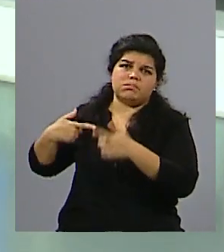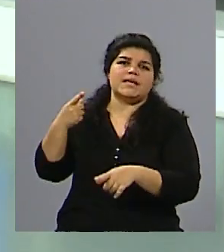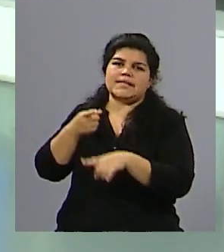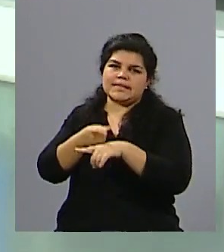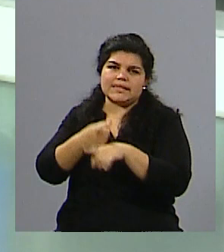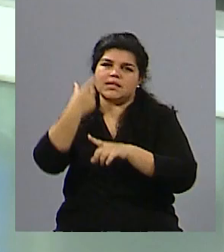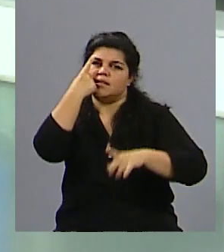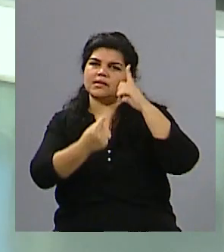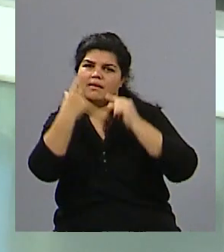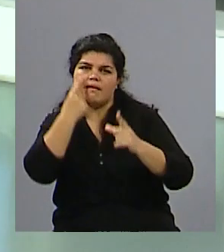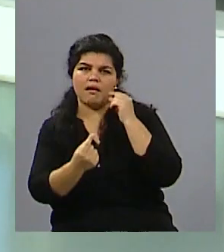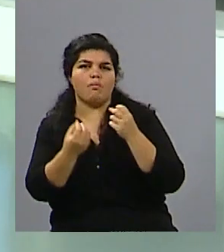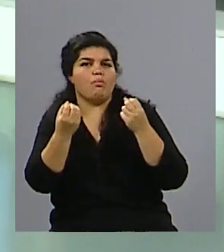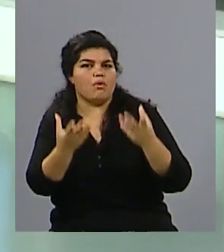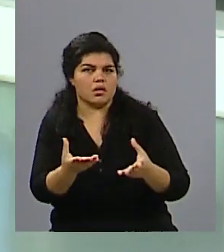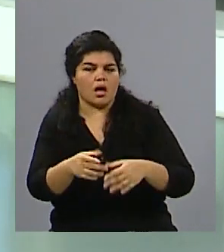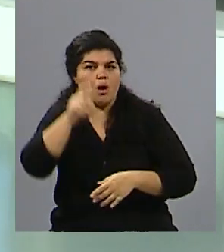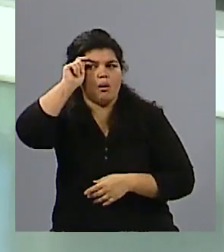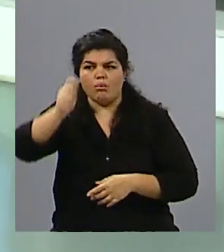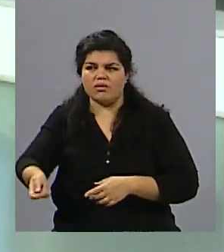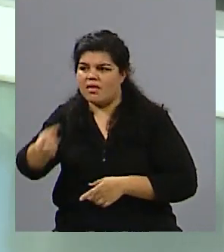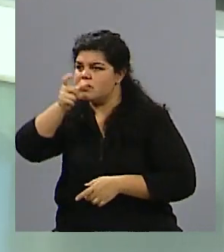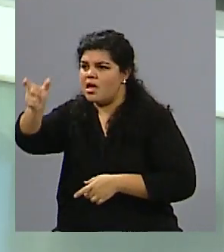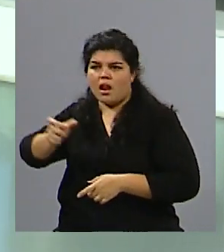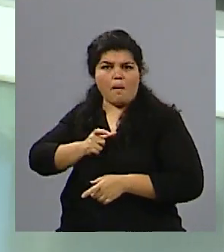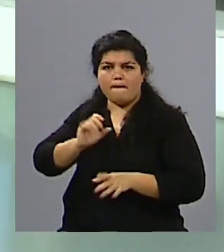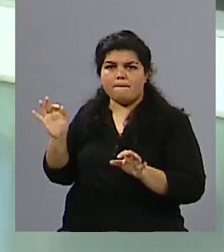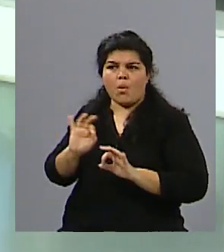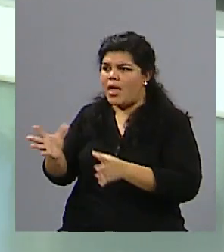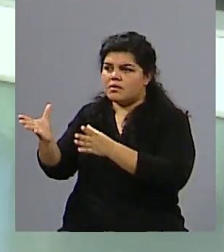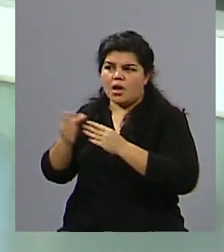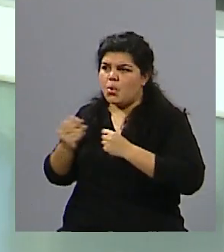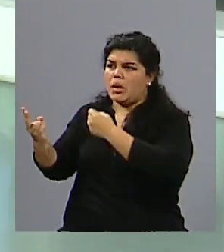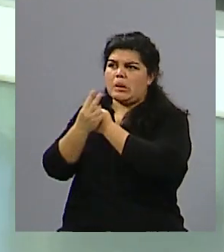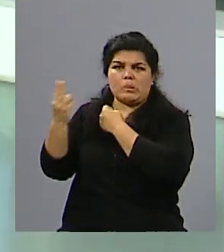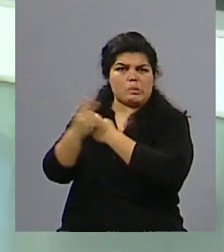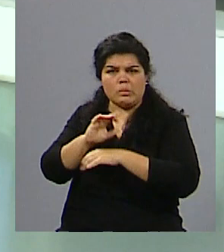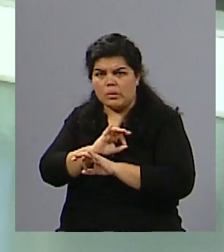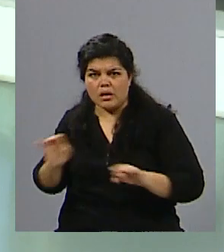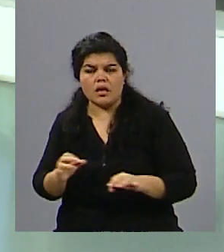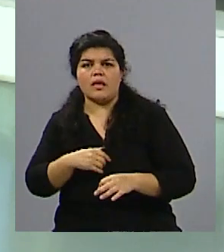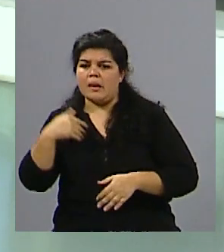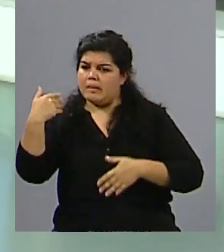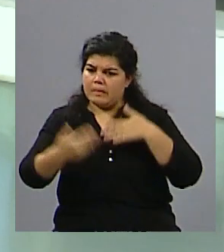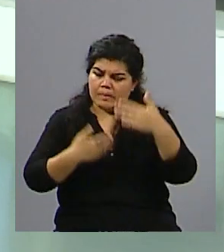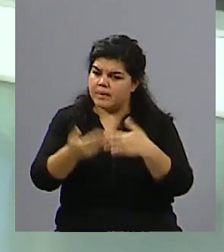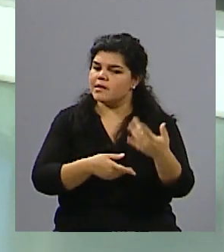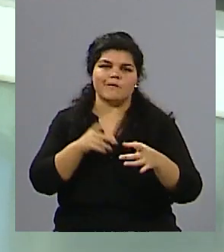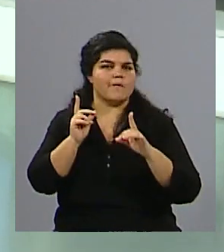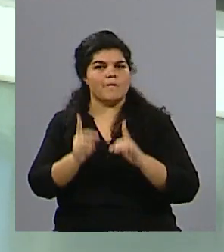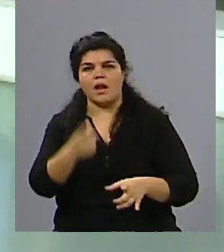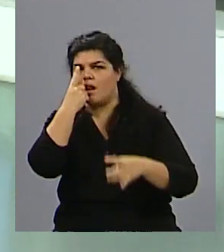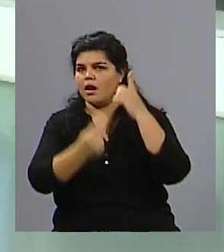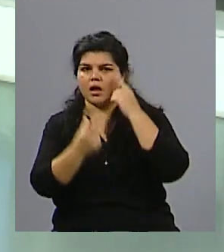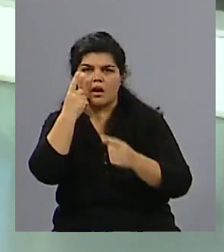la justicia ni de un Estado que debe ser quien cuide, quien proteja y a partir de ahí el reclamo. Con muchos cambios que han ido, de